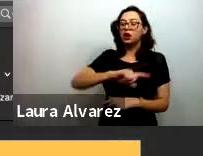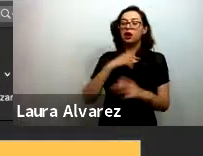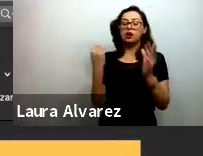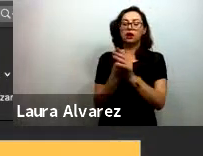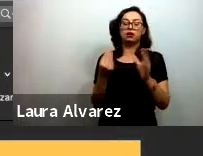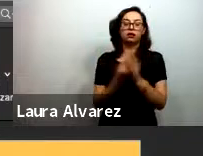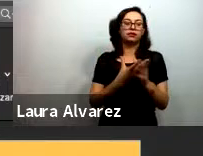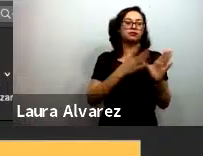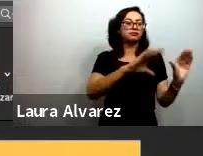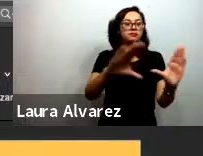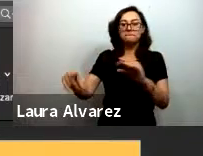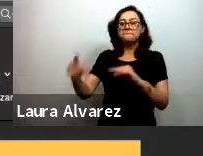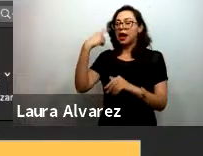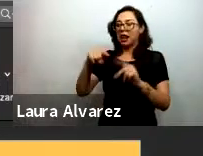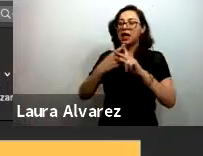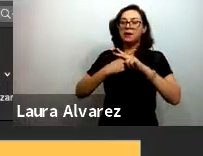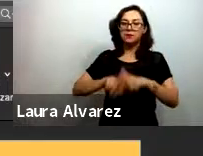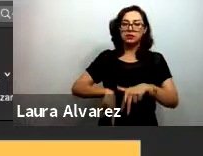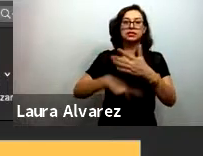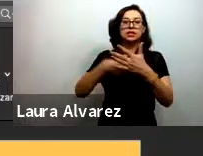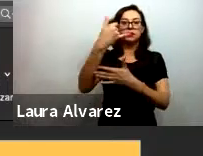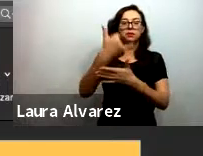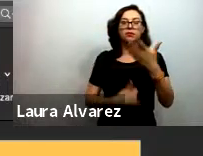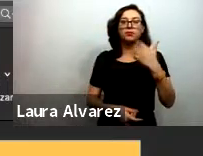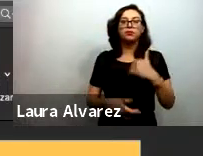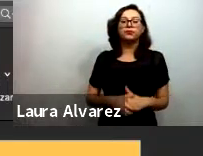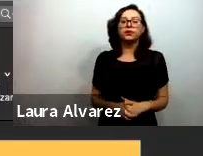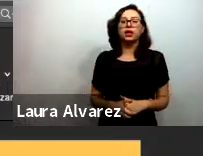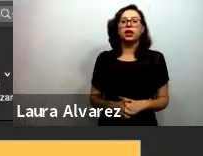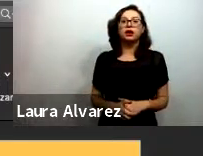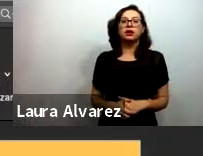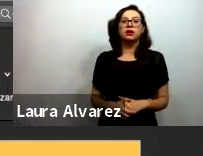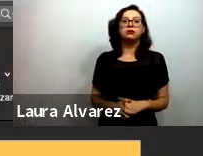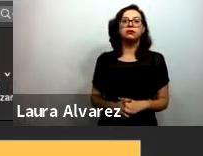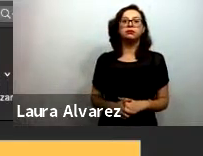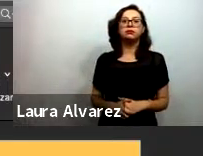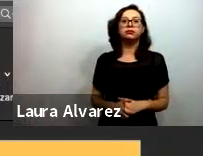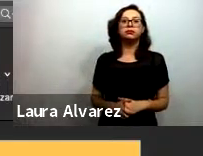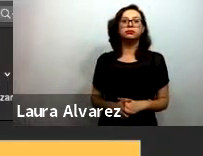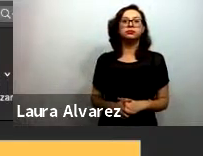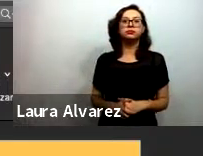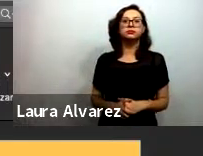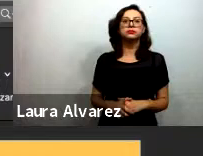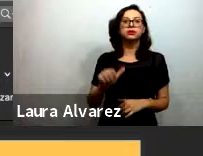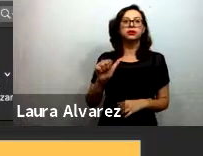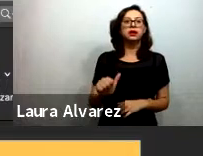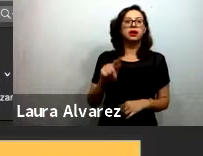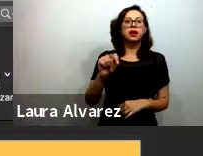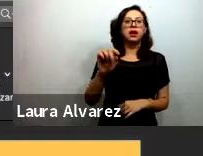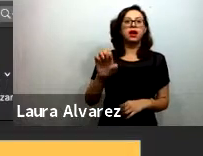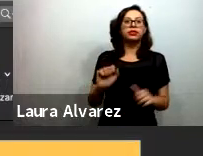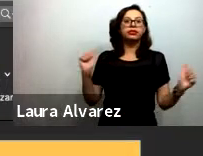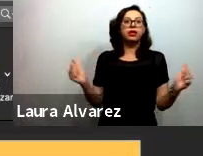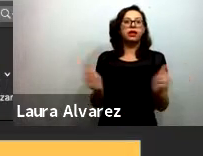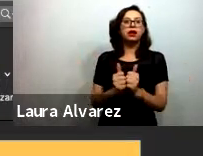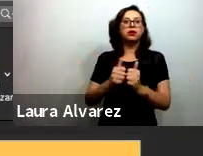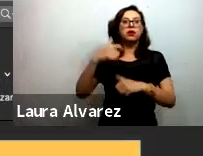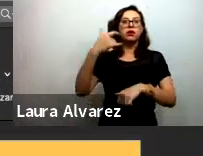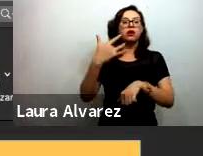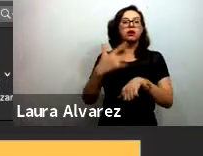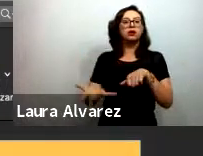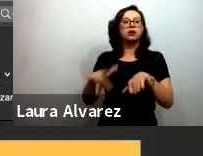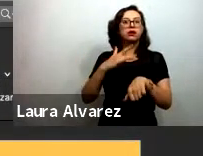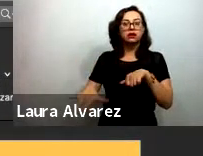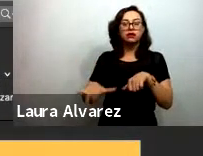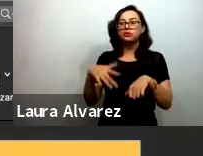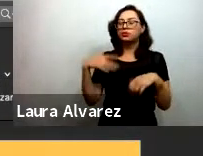operadores para la implementación de este proyecto Ate con Queso que es una empresa social sensacional es un editorial de libros